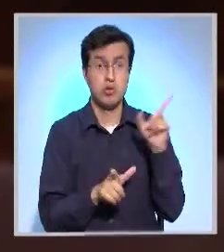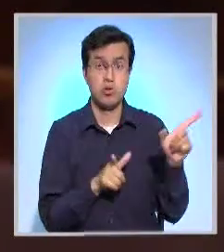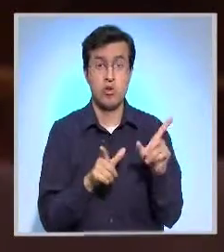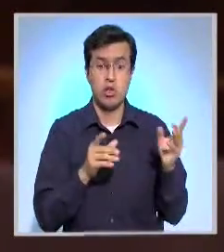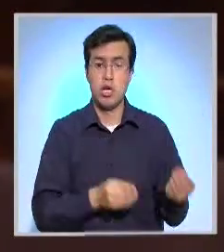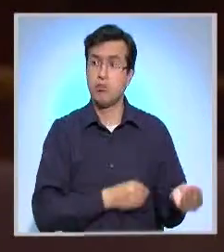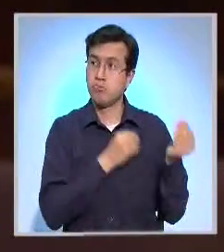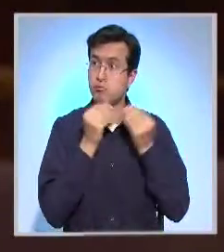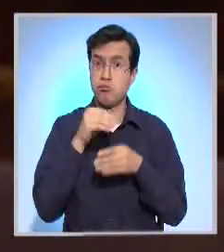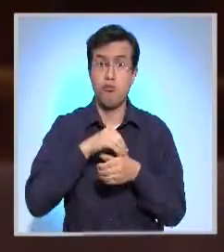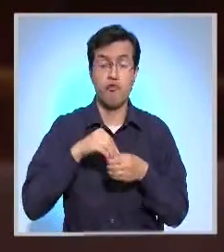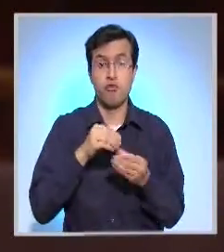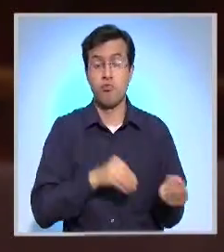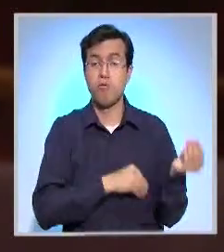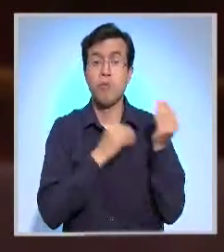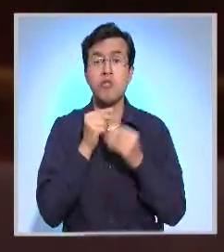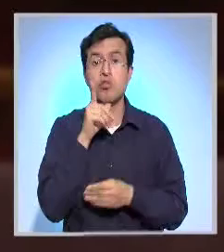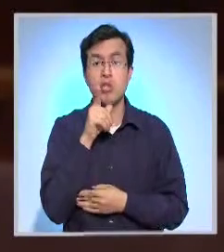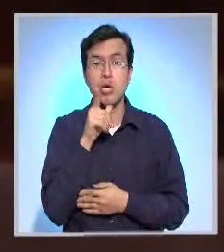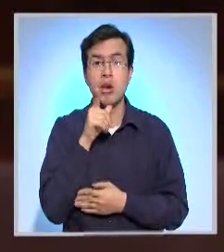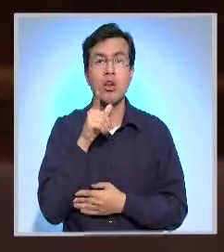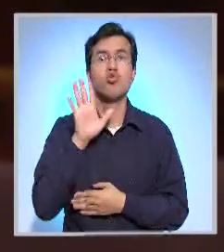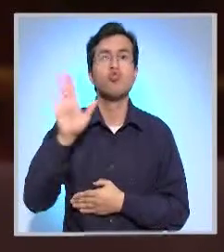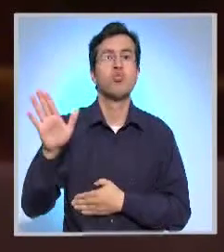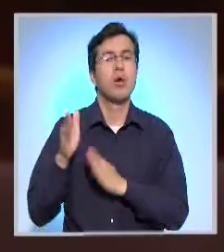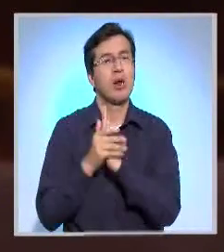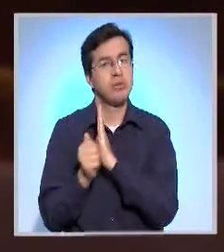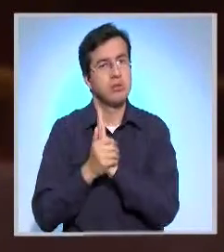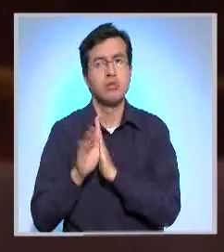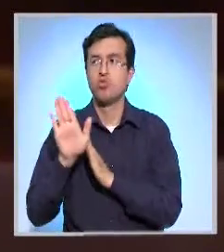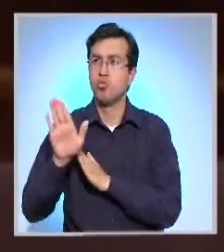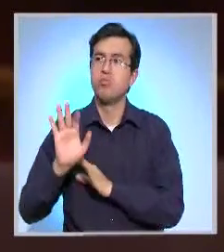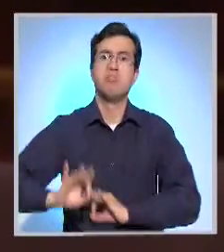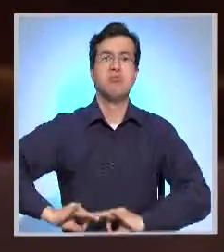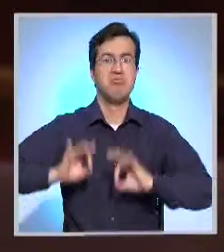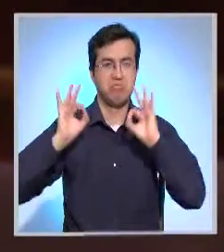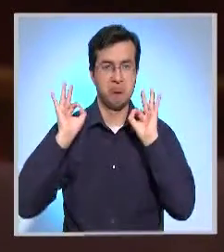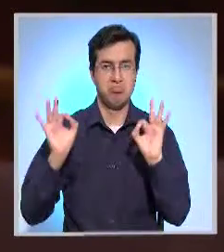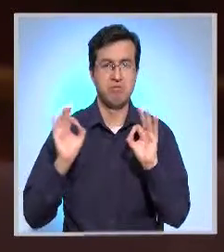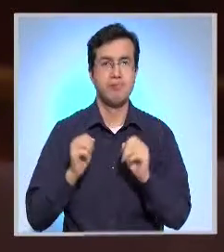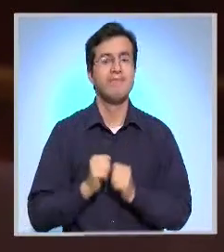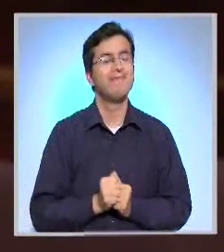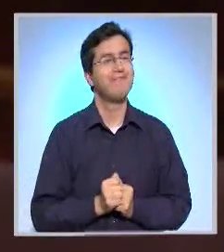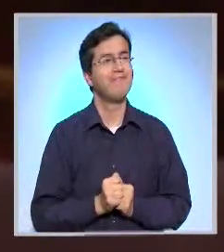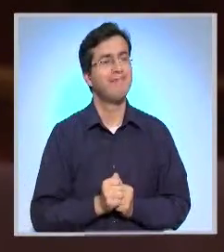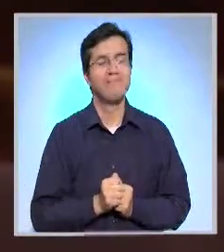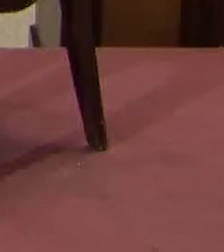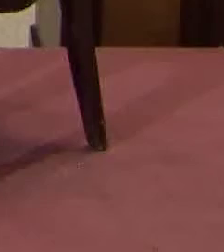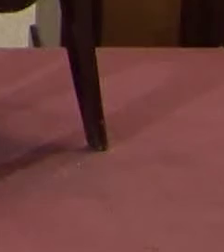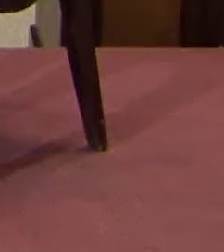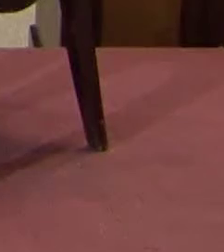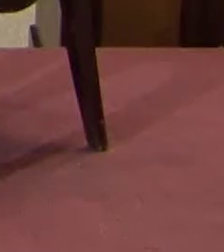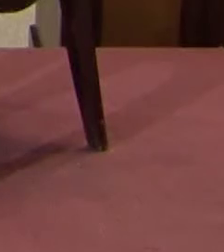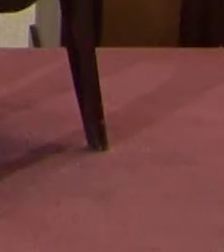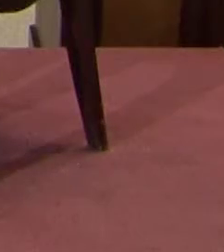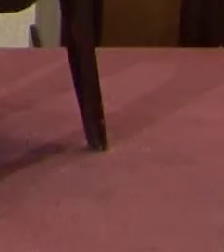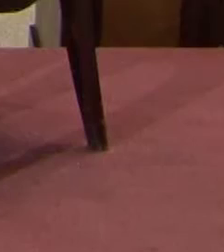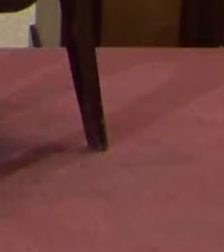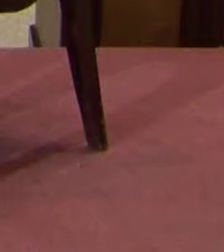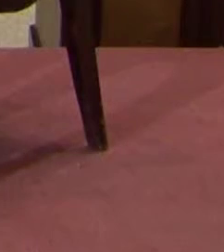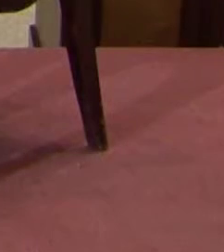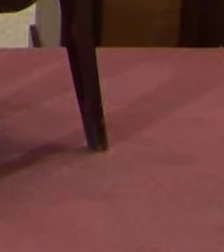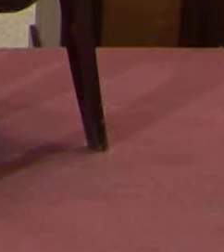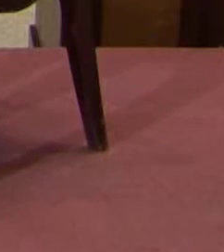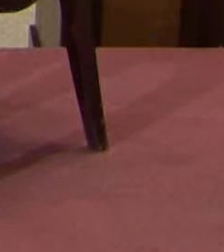acreedoras de los fondos son efectivamente por su capacidad, por mérito. Bueno, asambleísta Peña, muchísimas gracias por habernos